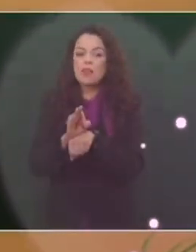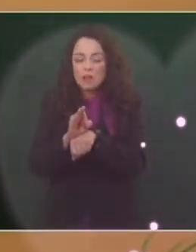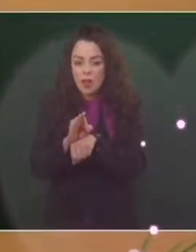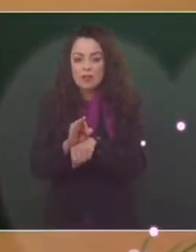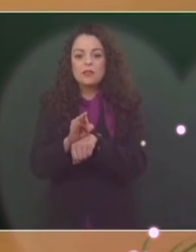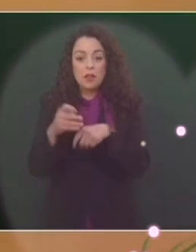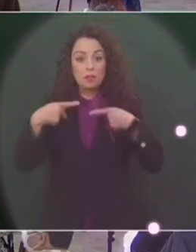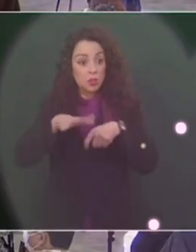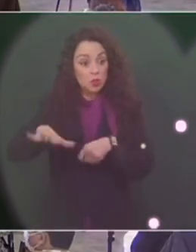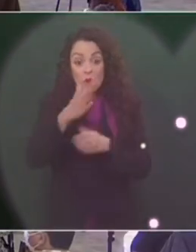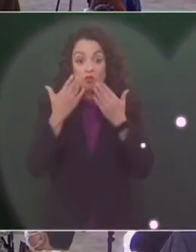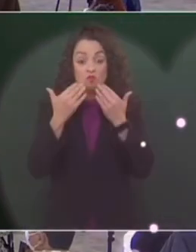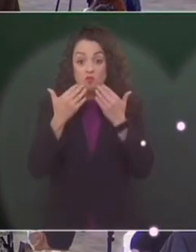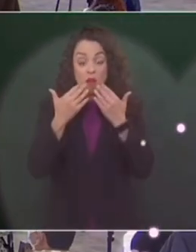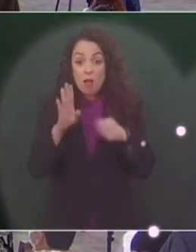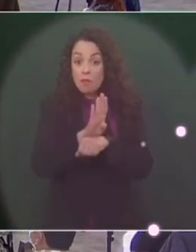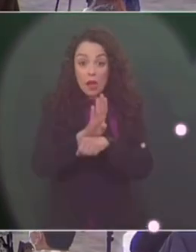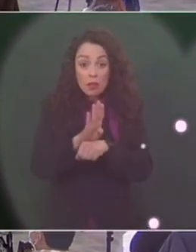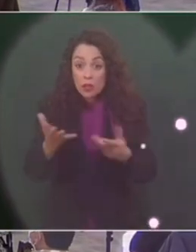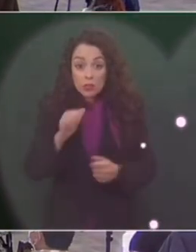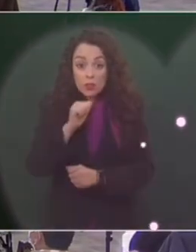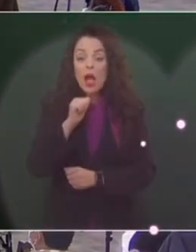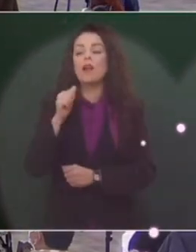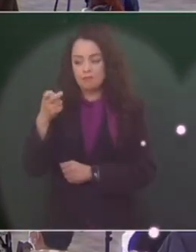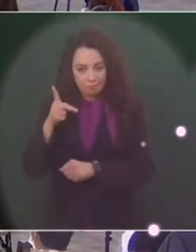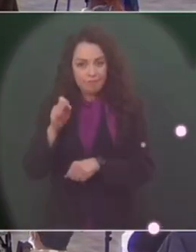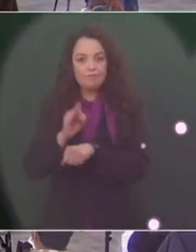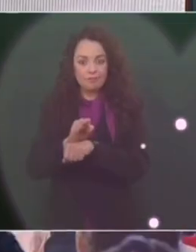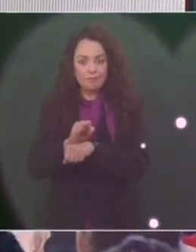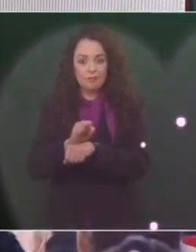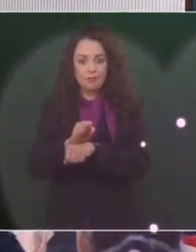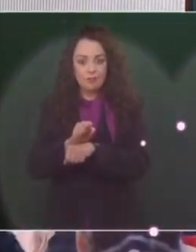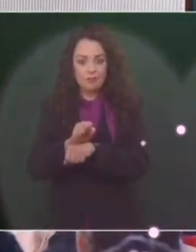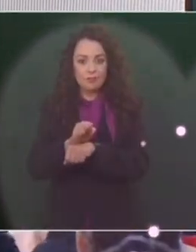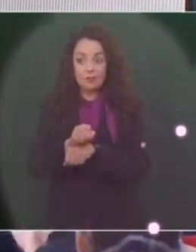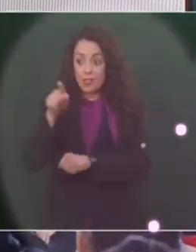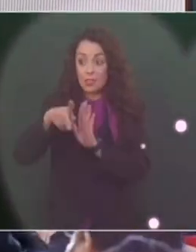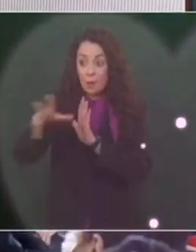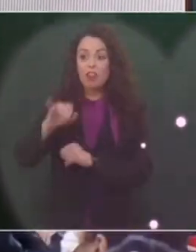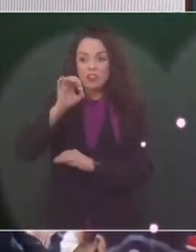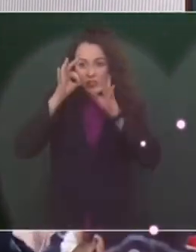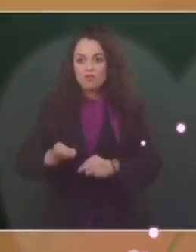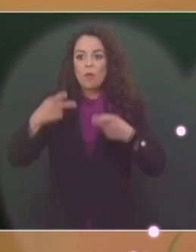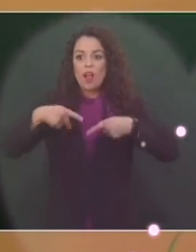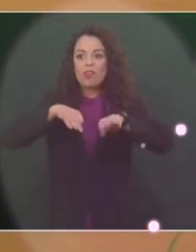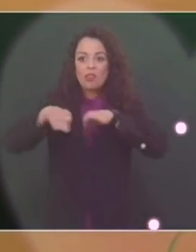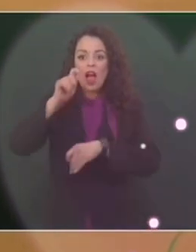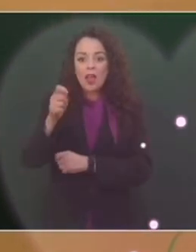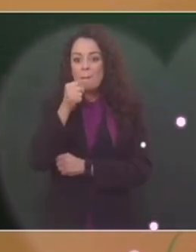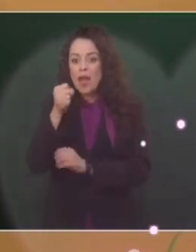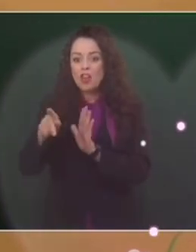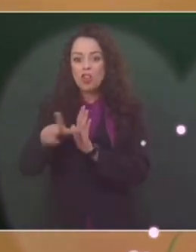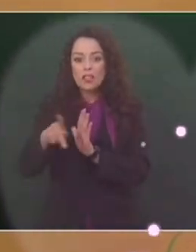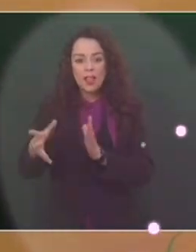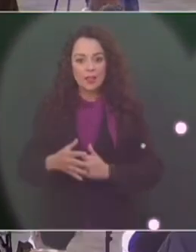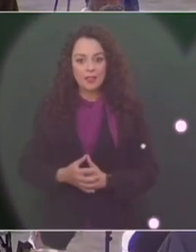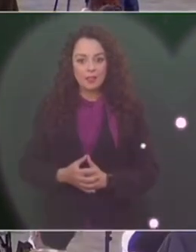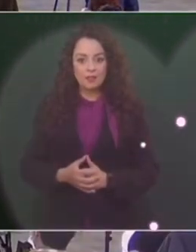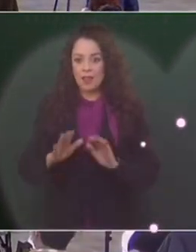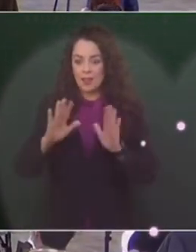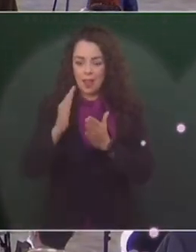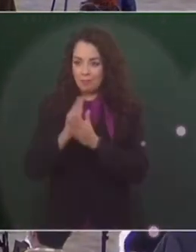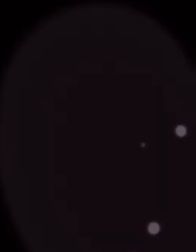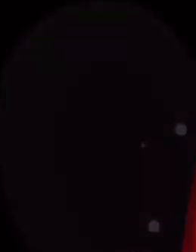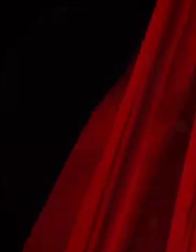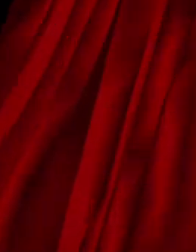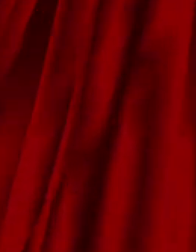populares y es un periódico no empresarial. Es un periódico de periodistas. Y esto hace la diferencia. Y hasta ahí le dejamos